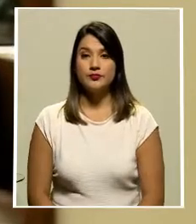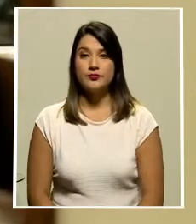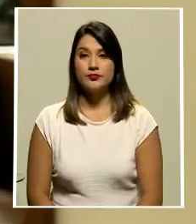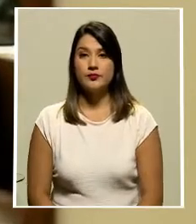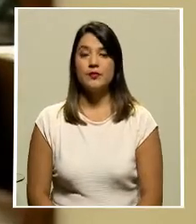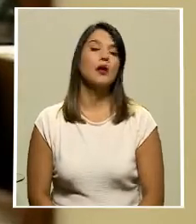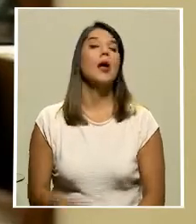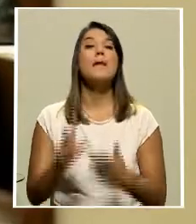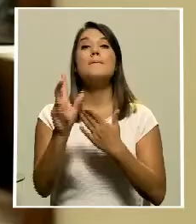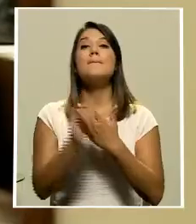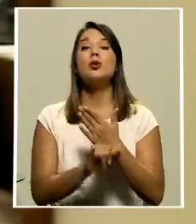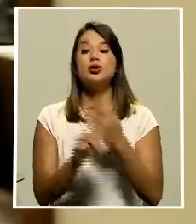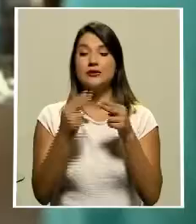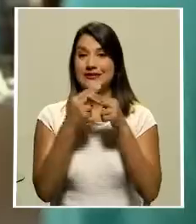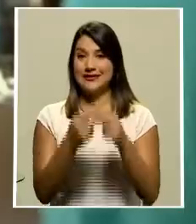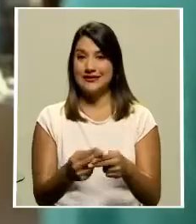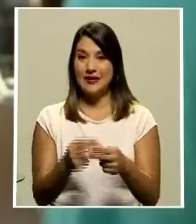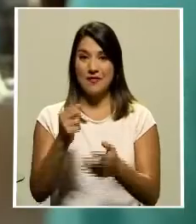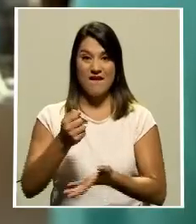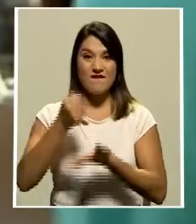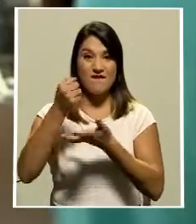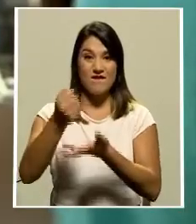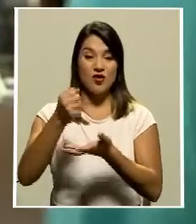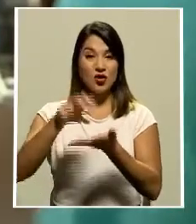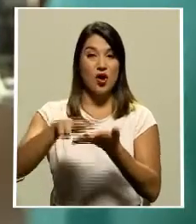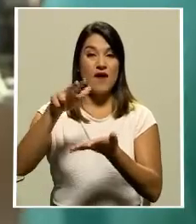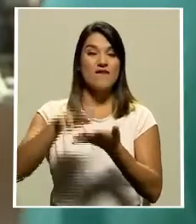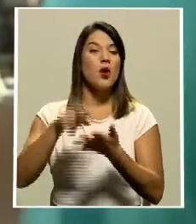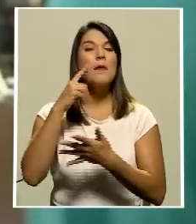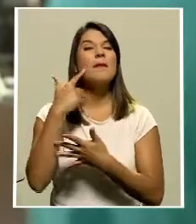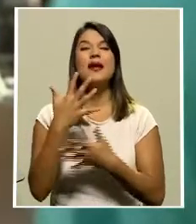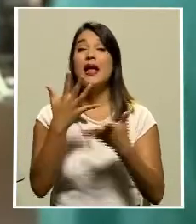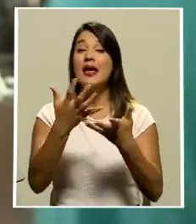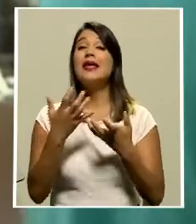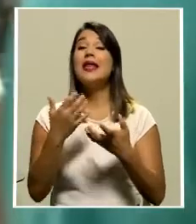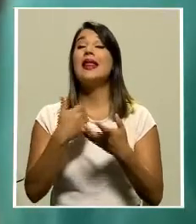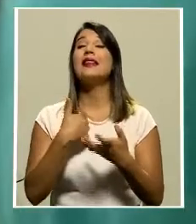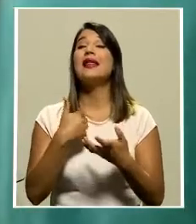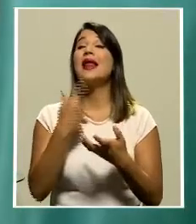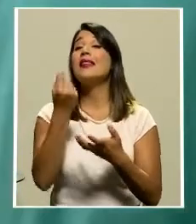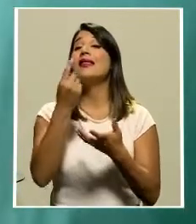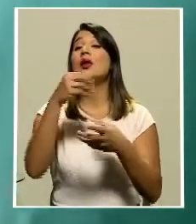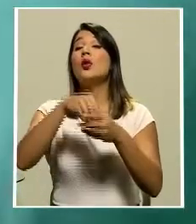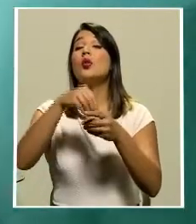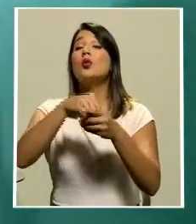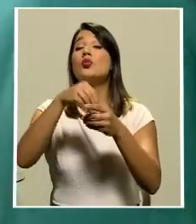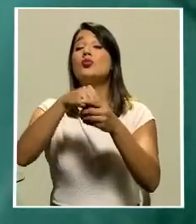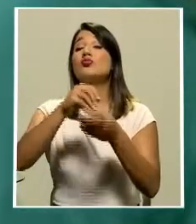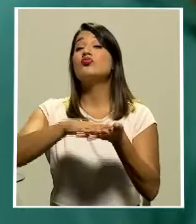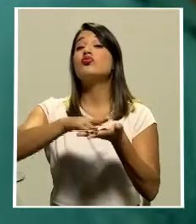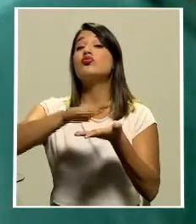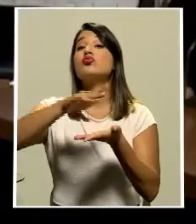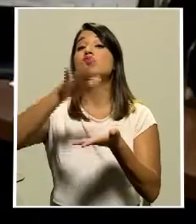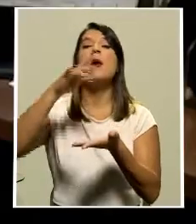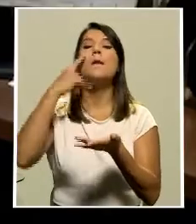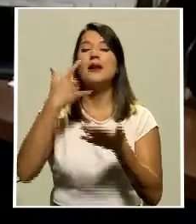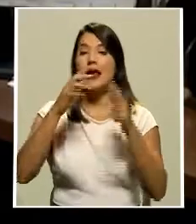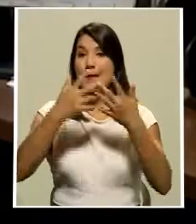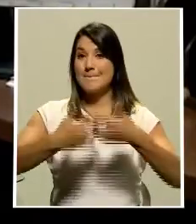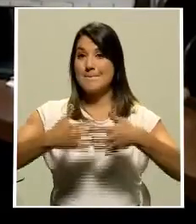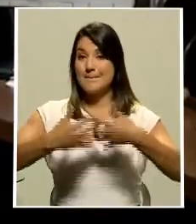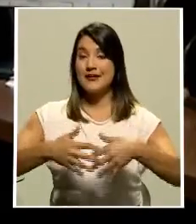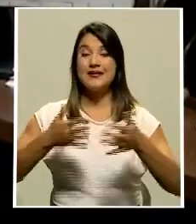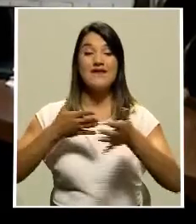el proyecto denominado fondo de avales busca crear un fondo para que las empresas impactadas económicamente por la COVID-19